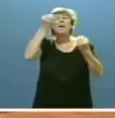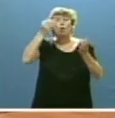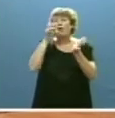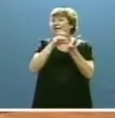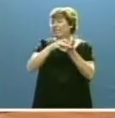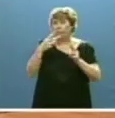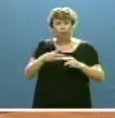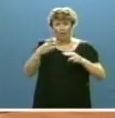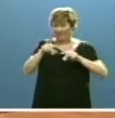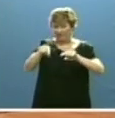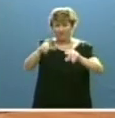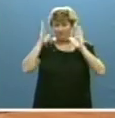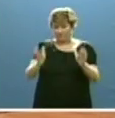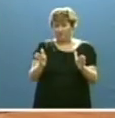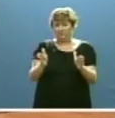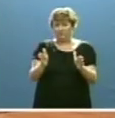política.